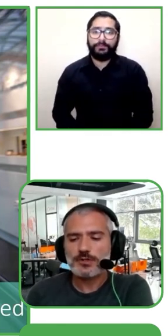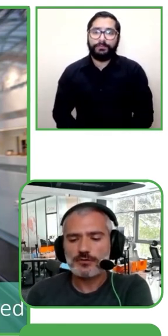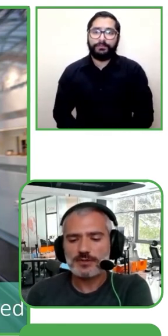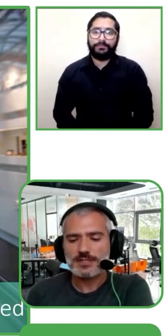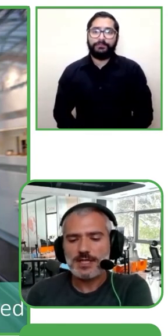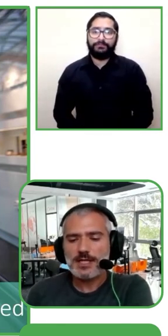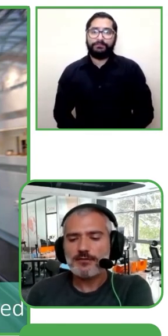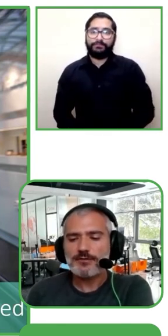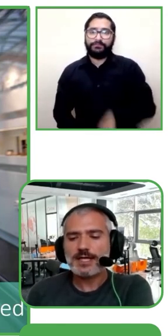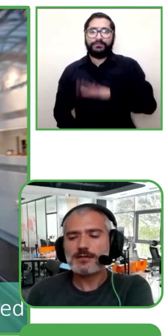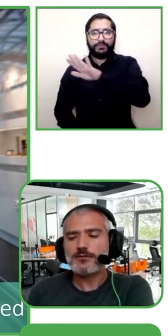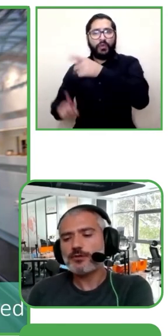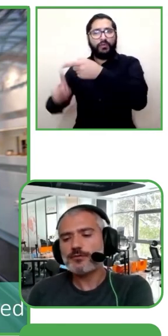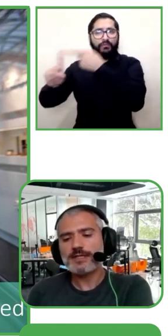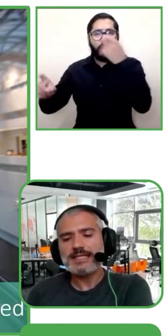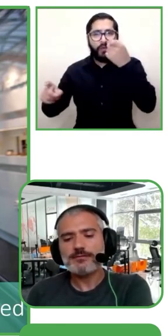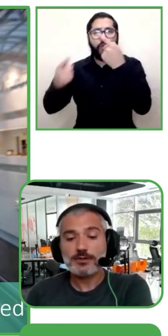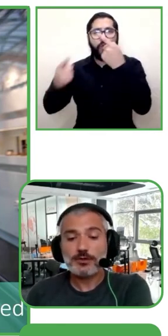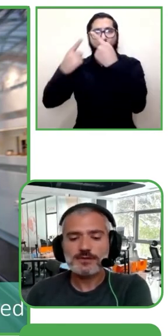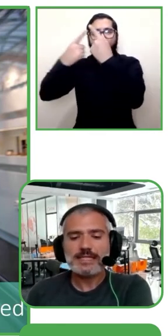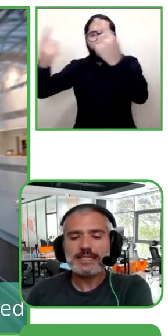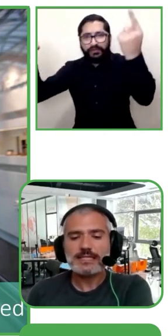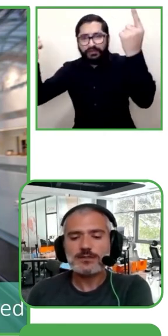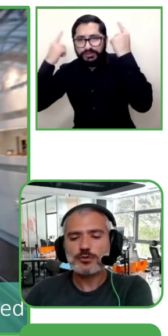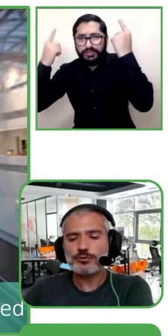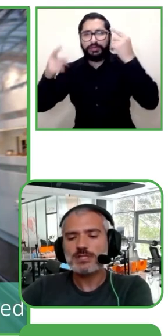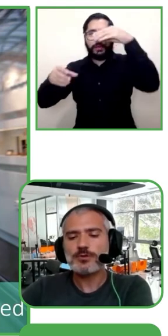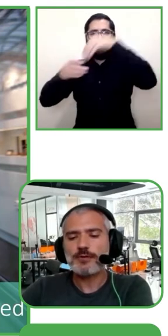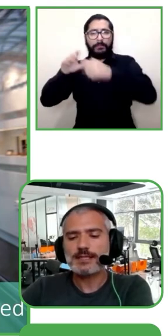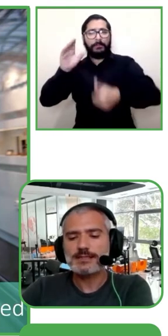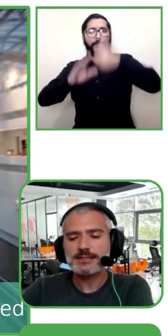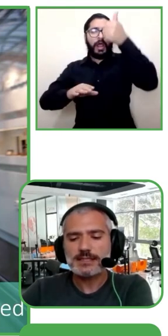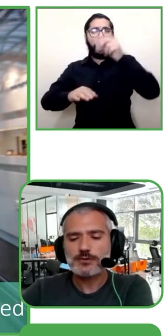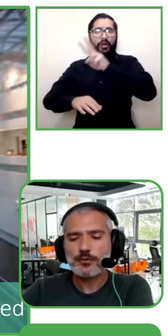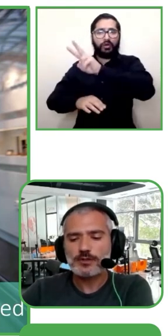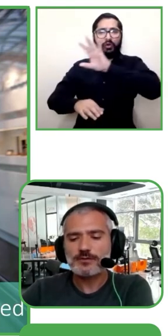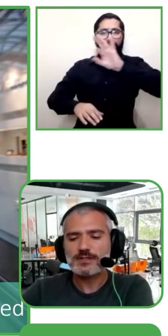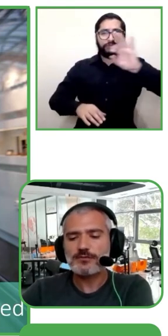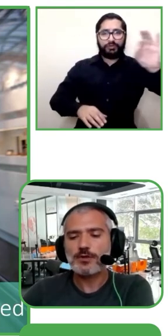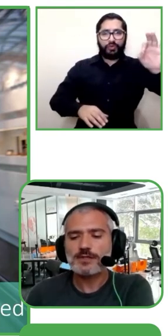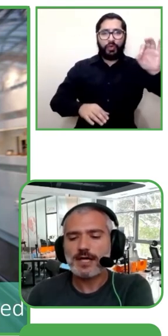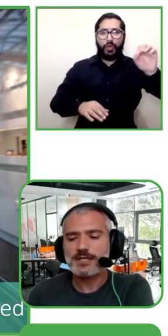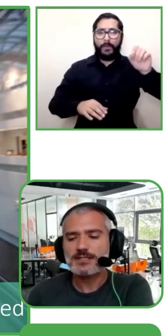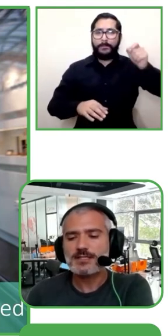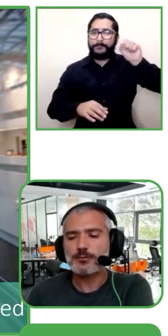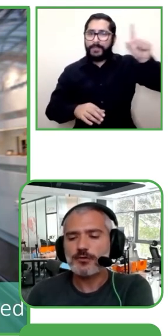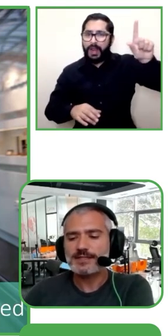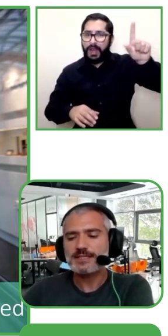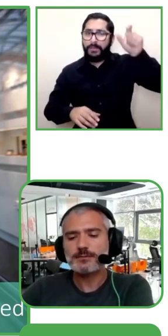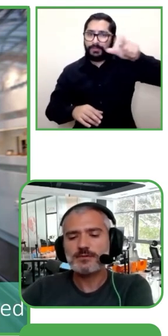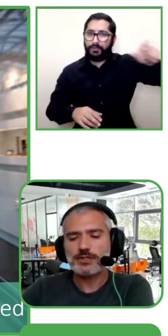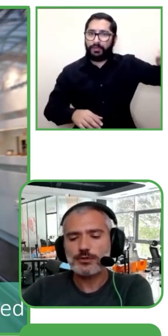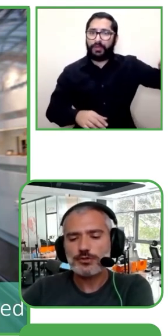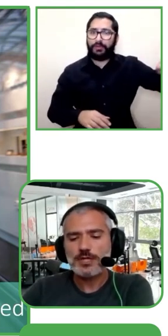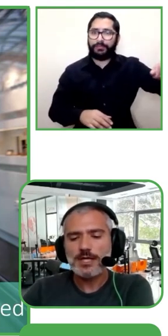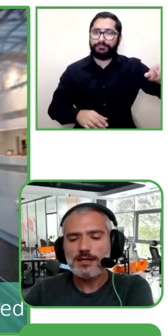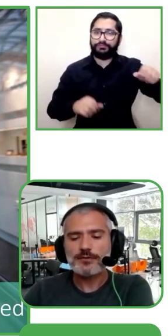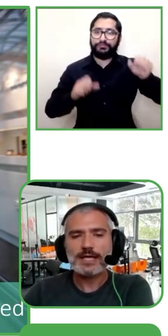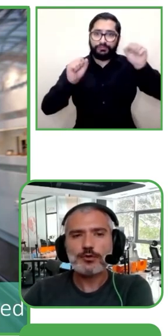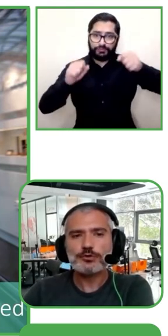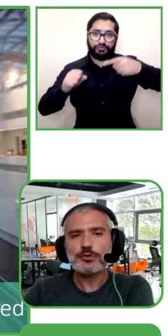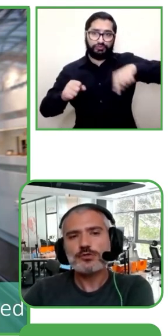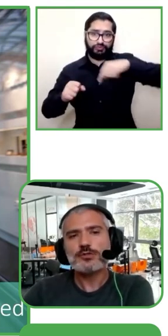tenemos más de 200.000 usuarios somos unos de los proveedores de esta solución más